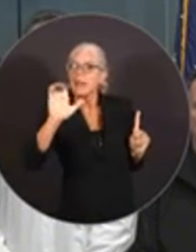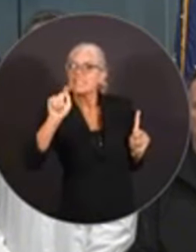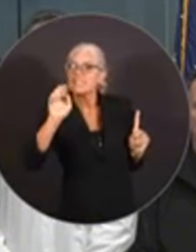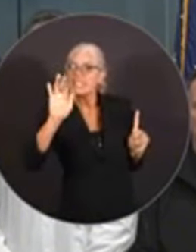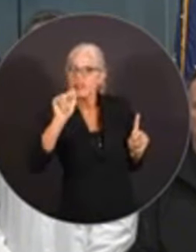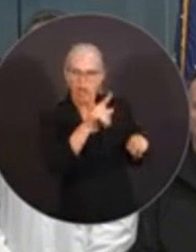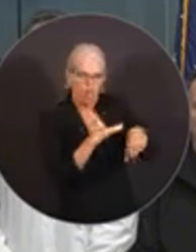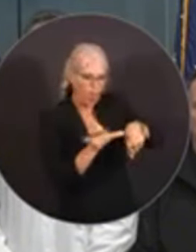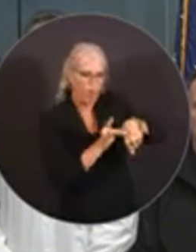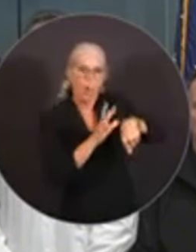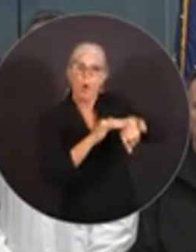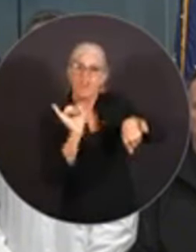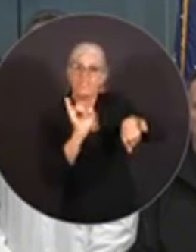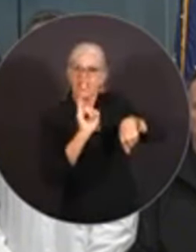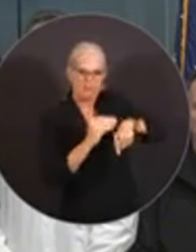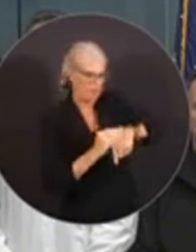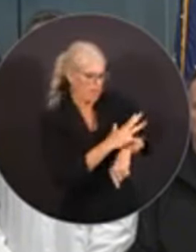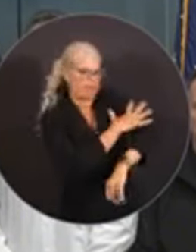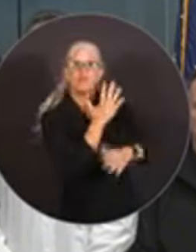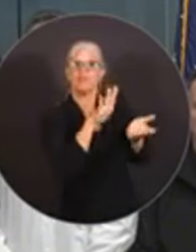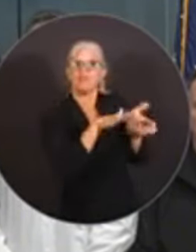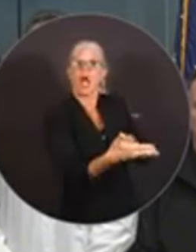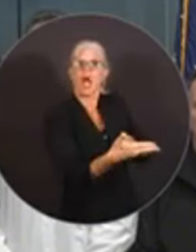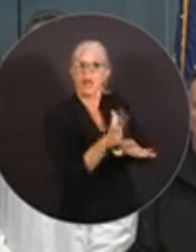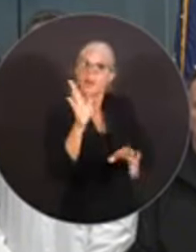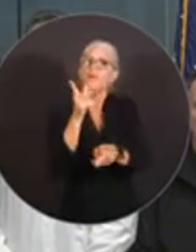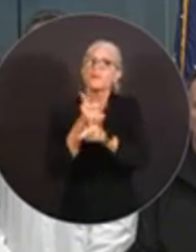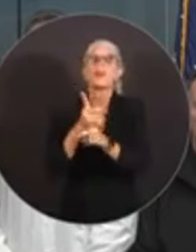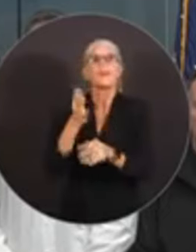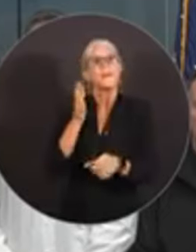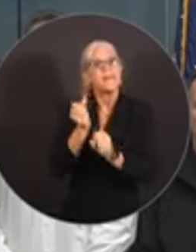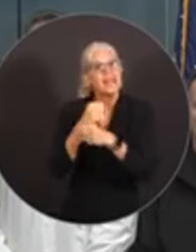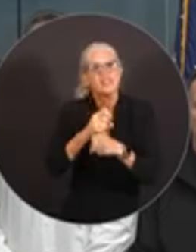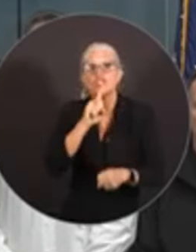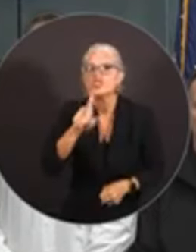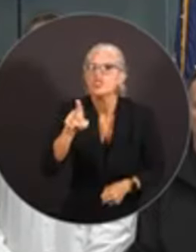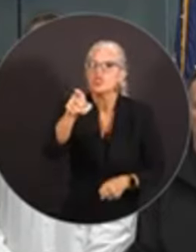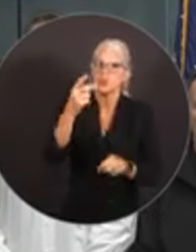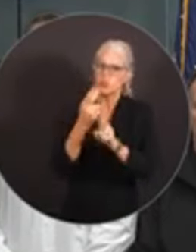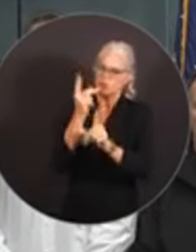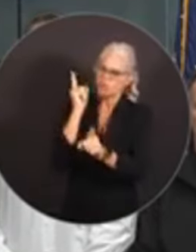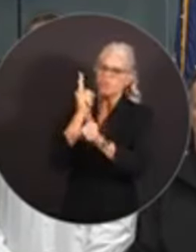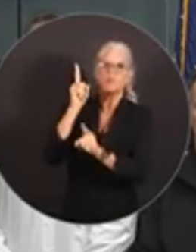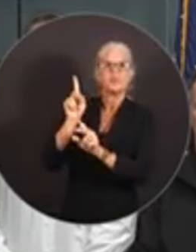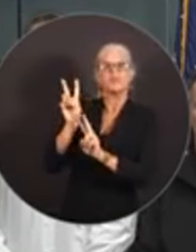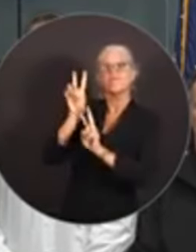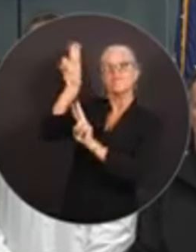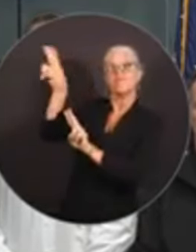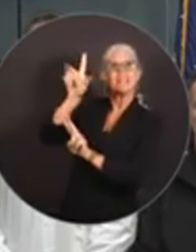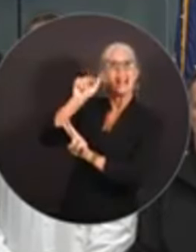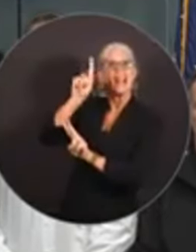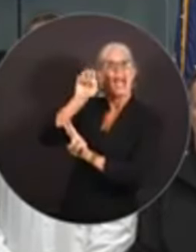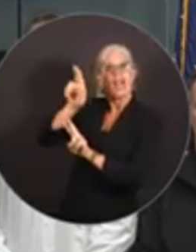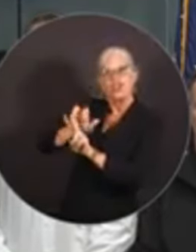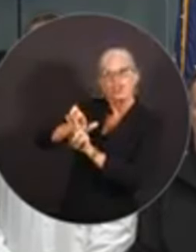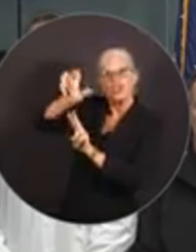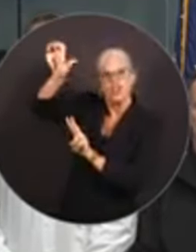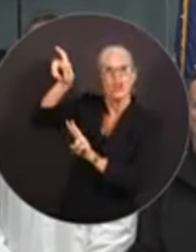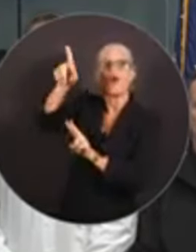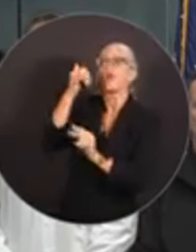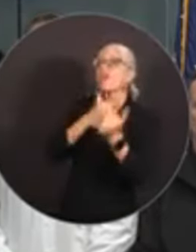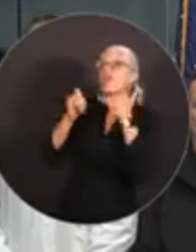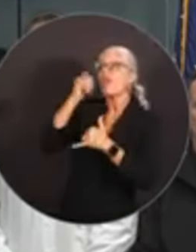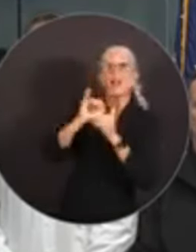cruzar agua estática. Utilicen cuidado con escaleras y también